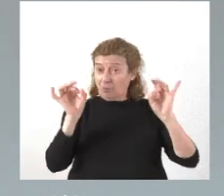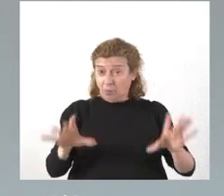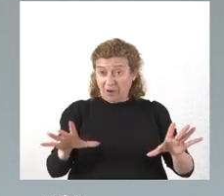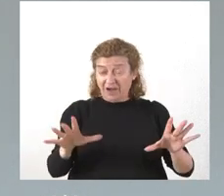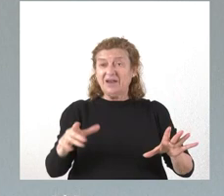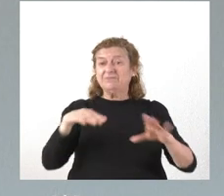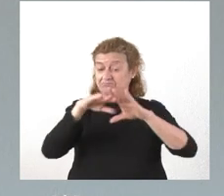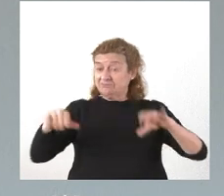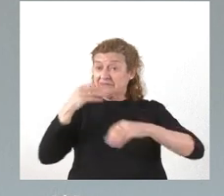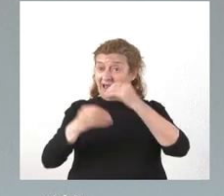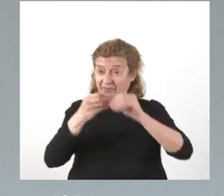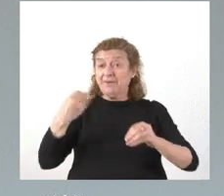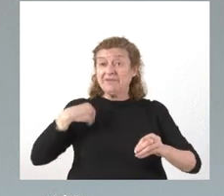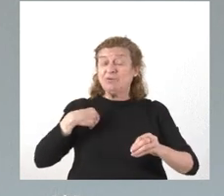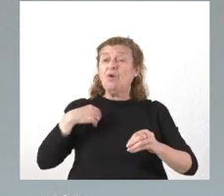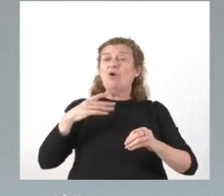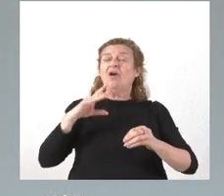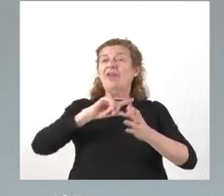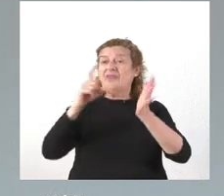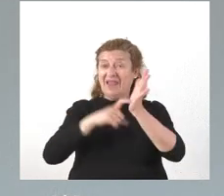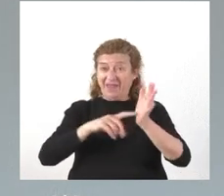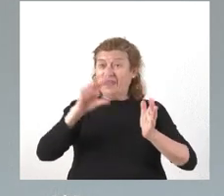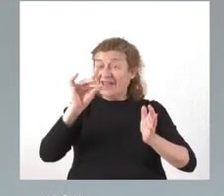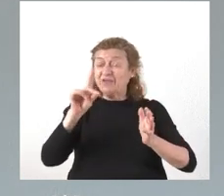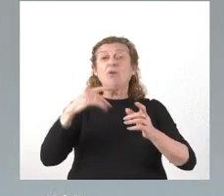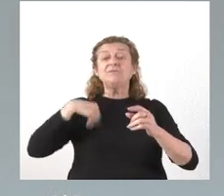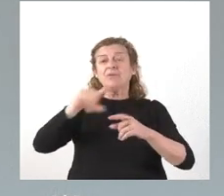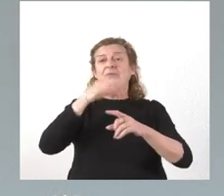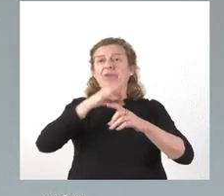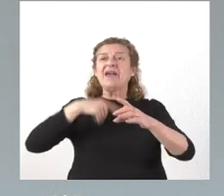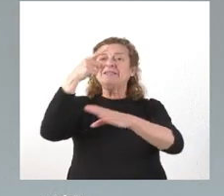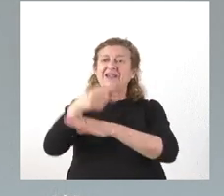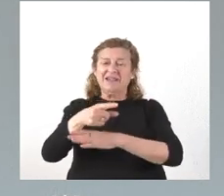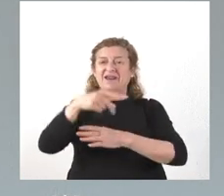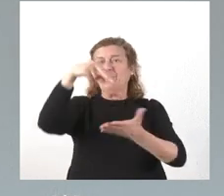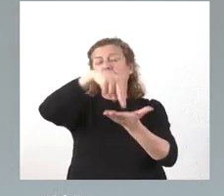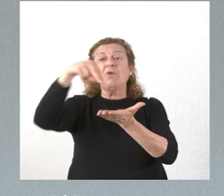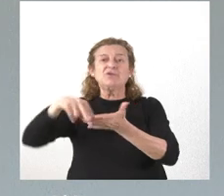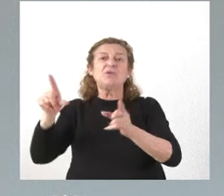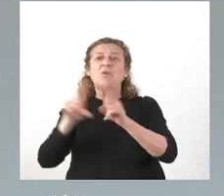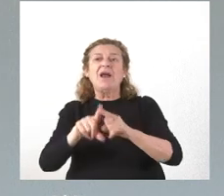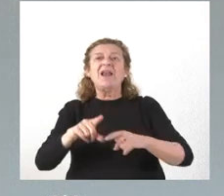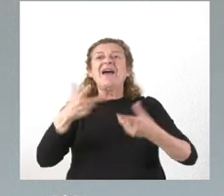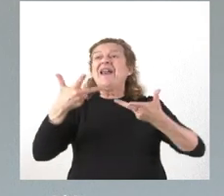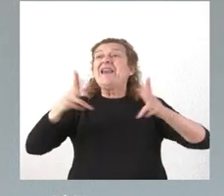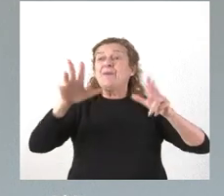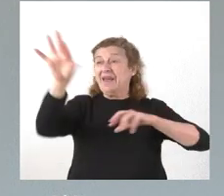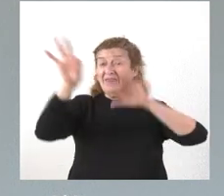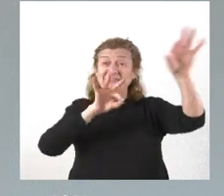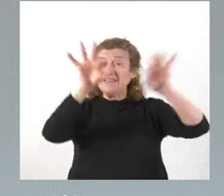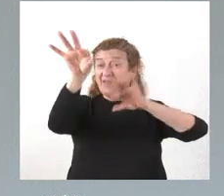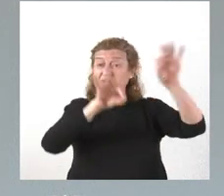se establece en el propio decreto ley, la posibilidad de exigir a los puestos cuya forma de provisión sea la libre designación,